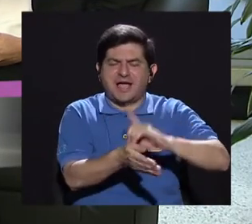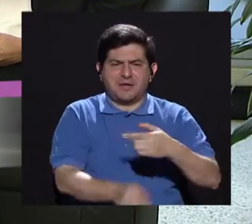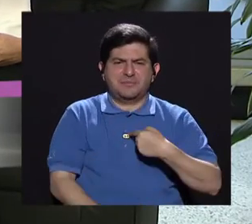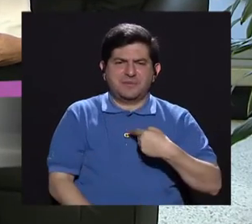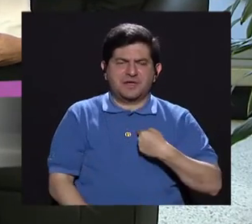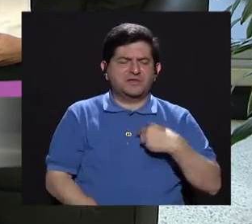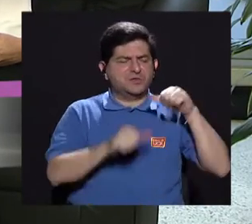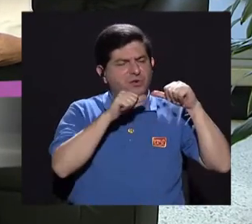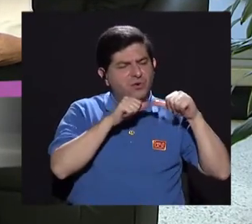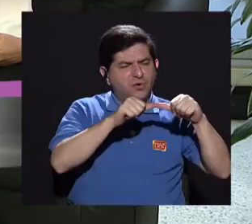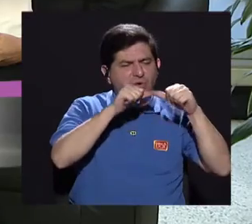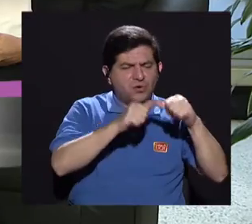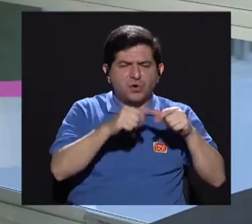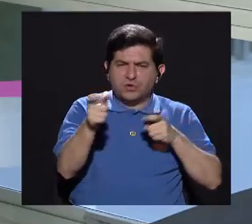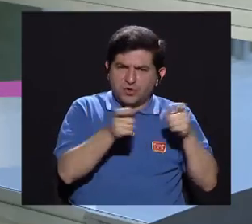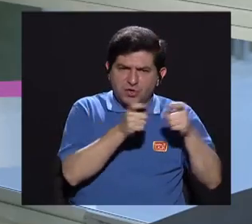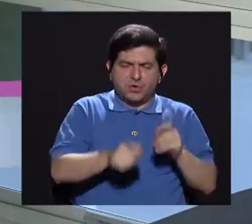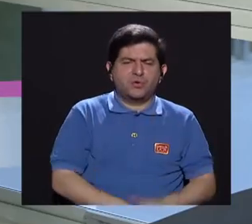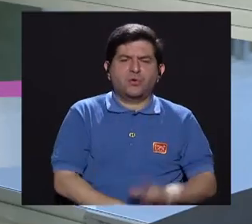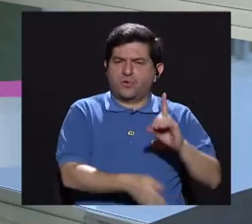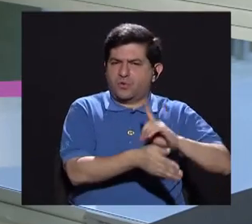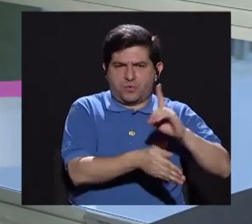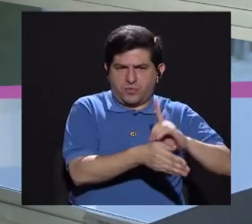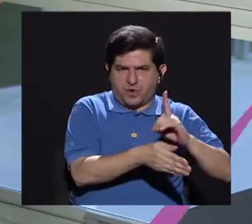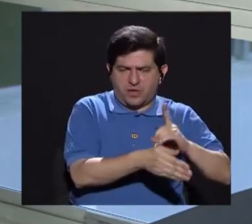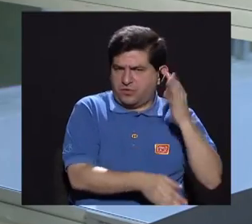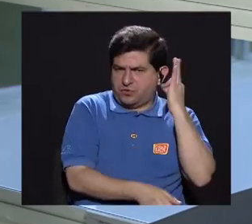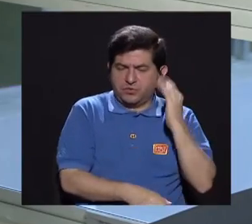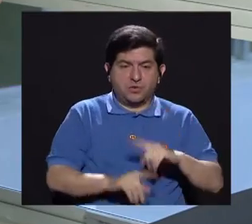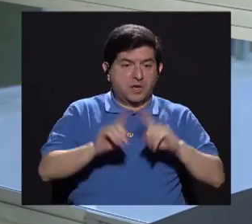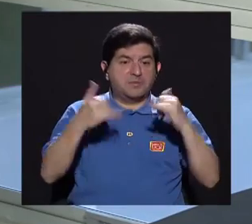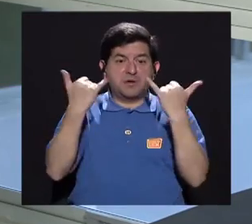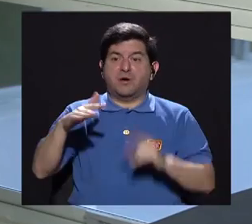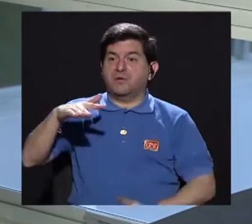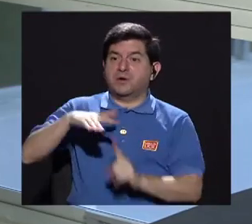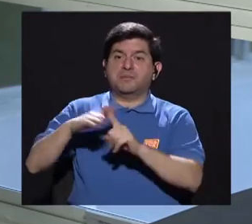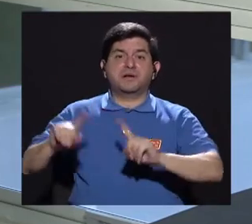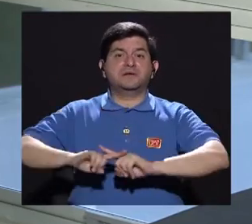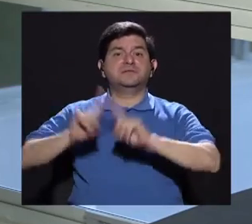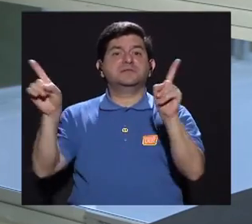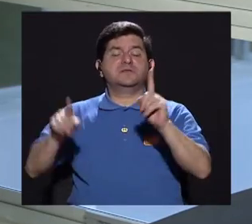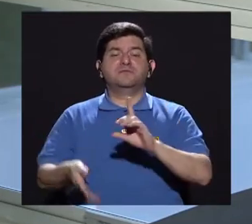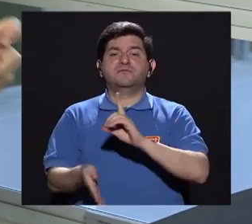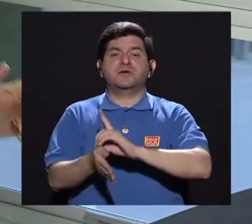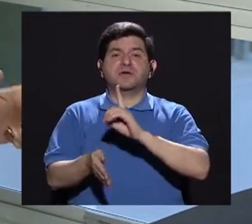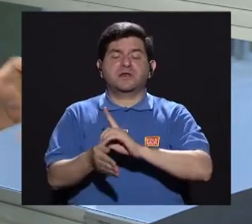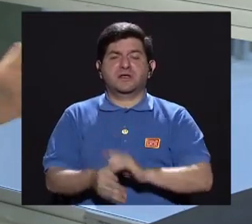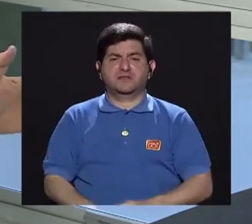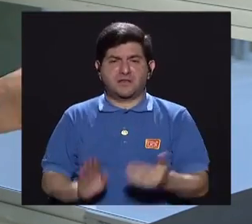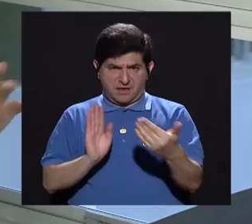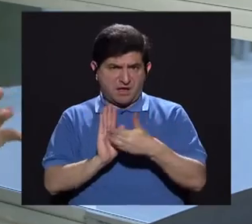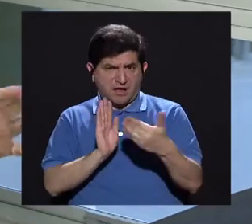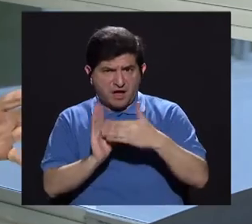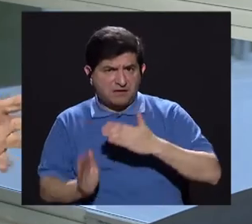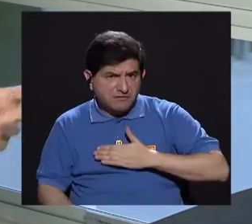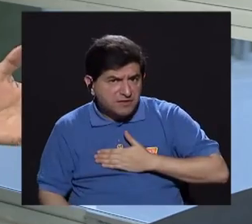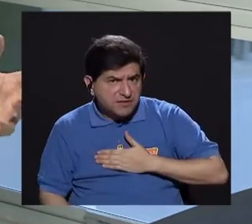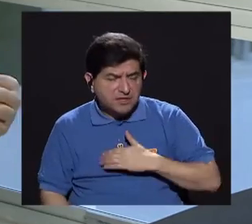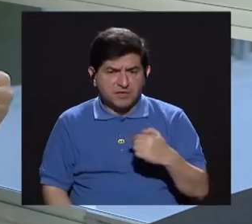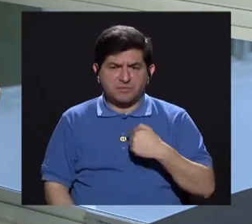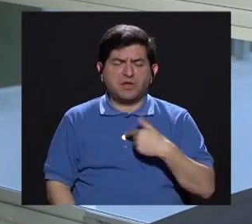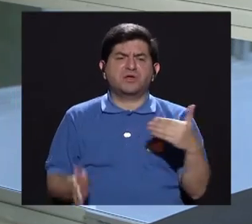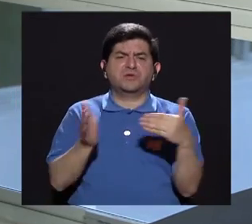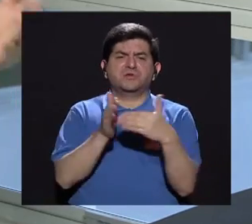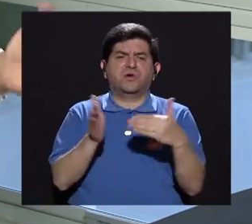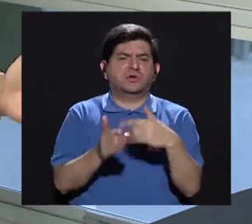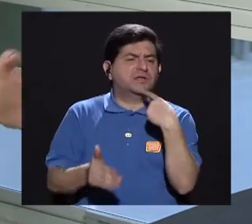digamos que yo vengo con un seguimiento, ¿verdad? Con la doctora Rodríguez y de pronto llego y ya es otro médico. ¿Cómo el cambio, verdad? ¿Me puede afectar o que